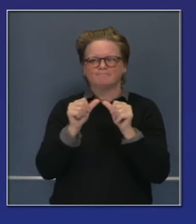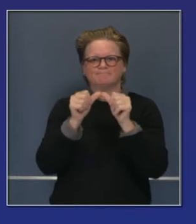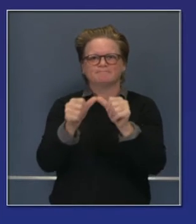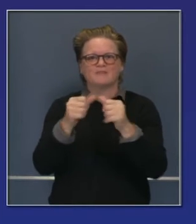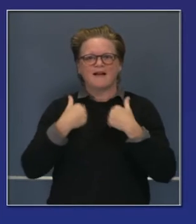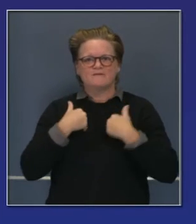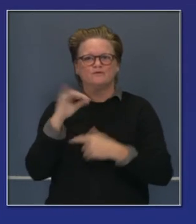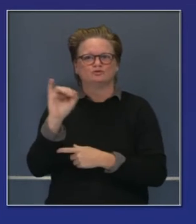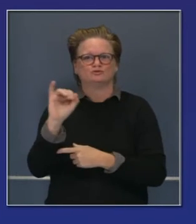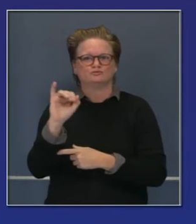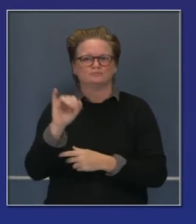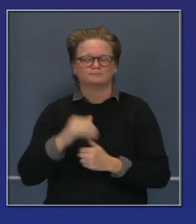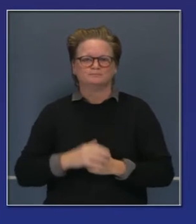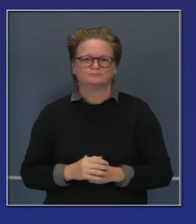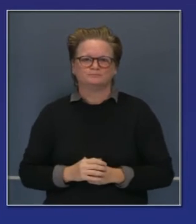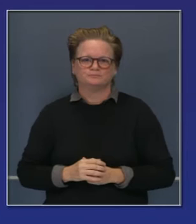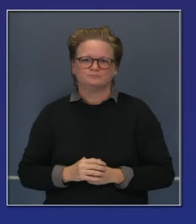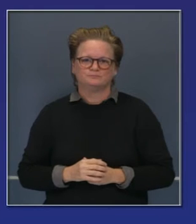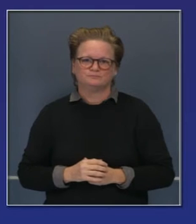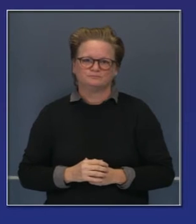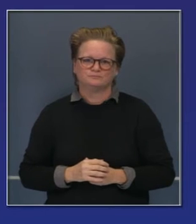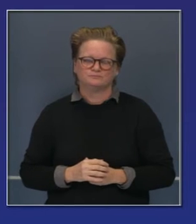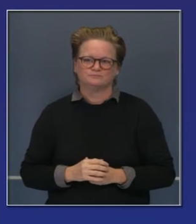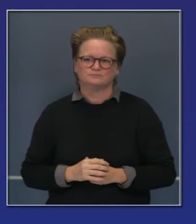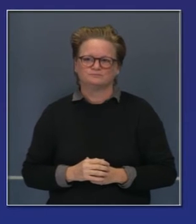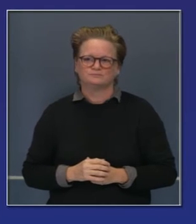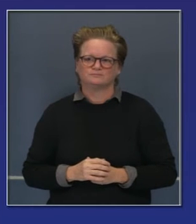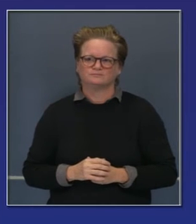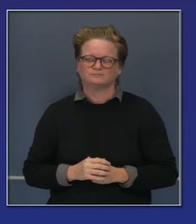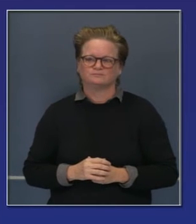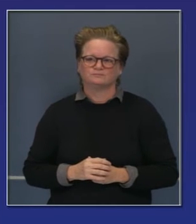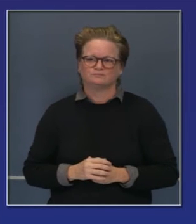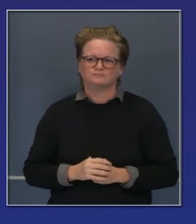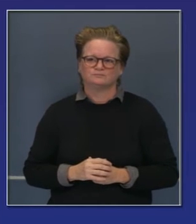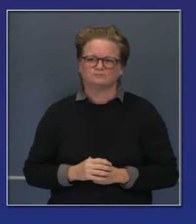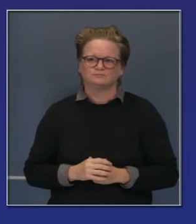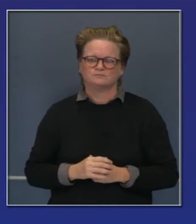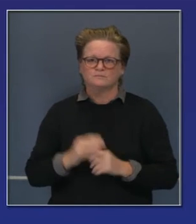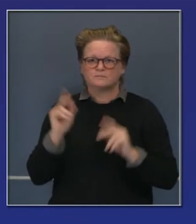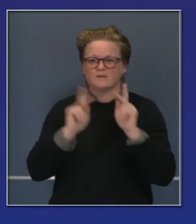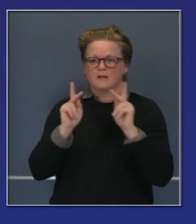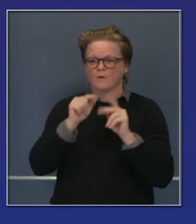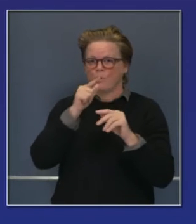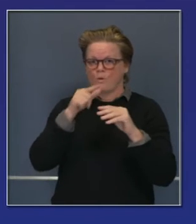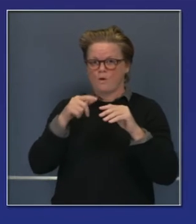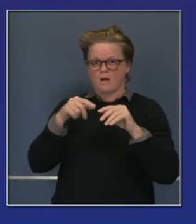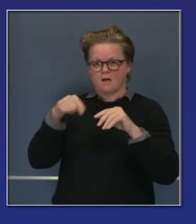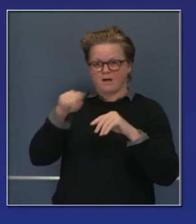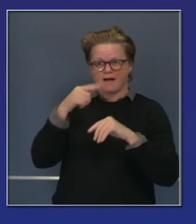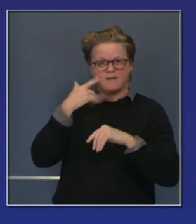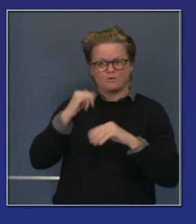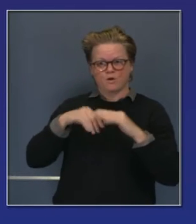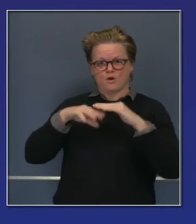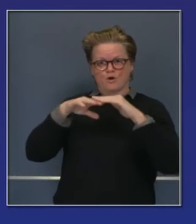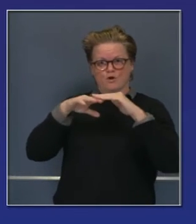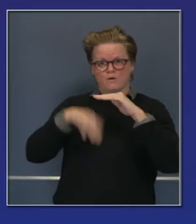relacionado al Affordable Care Act, la ley de atención médica. Y